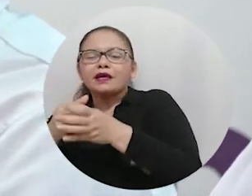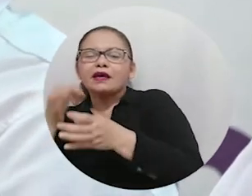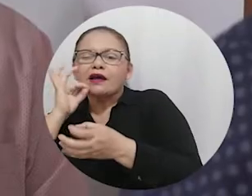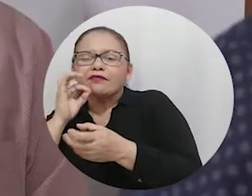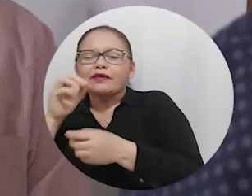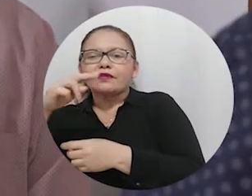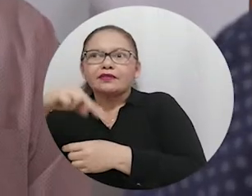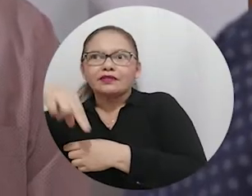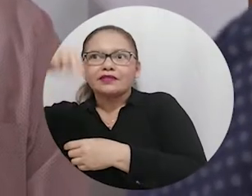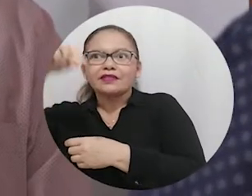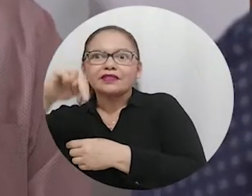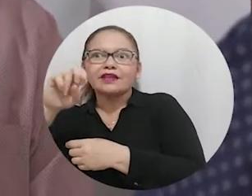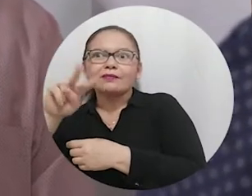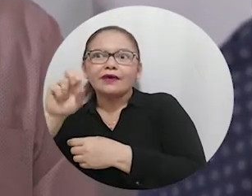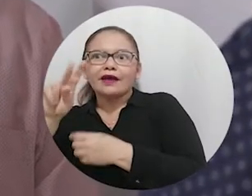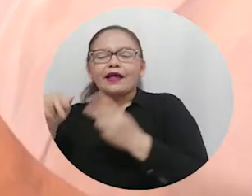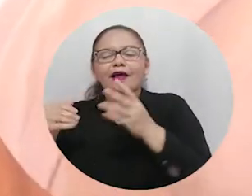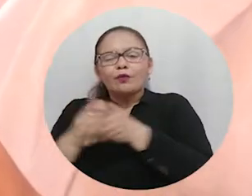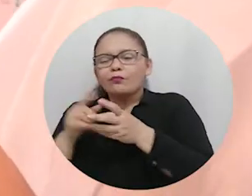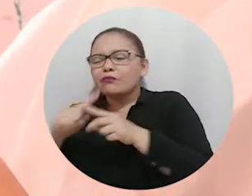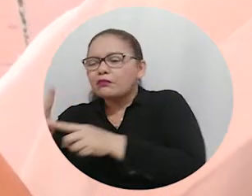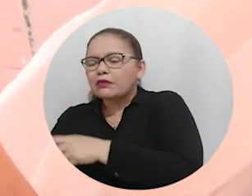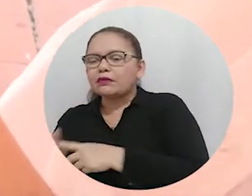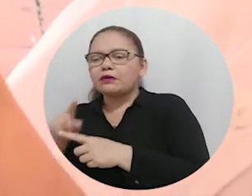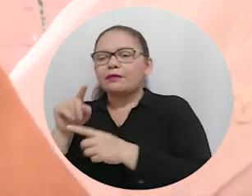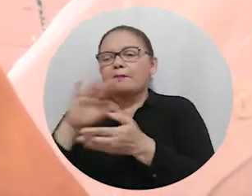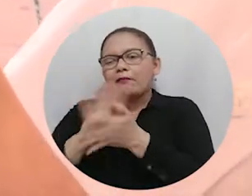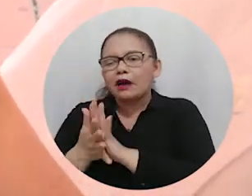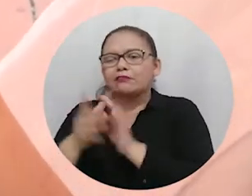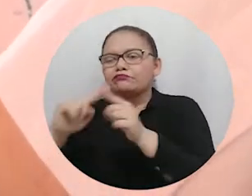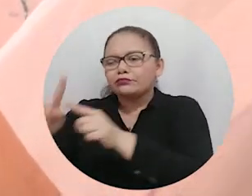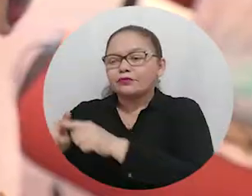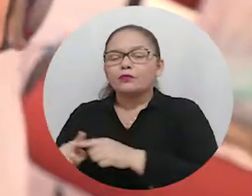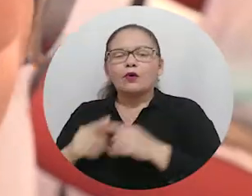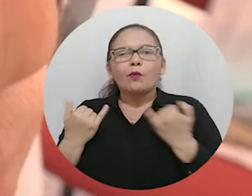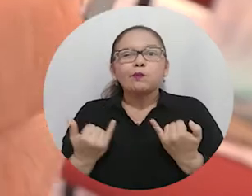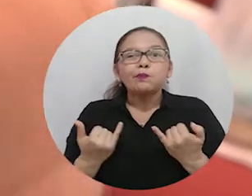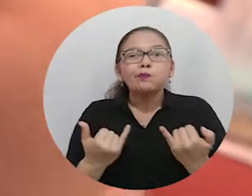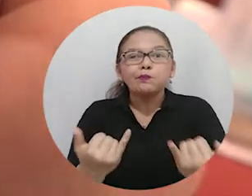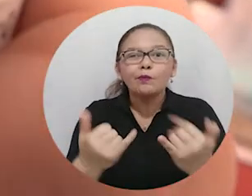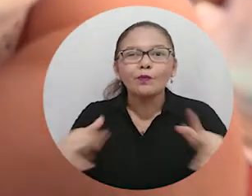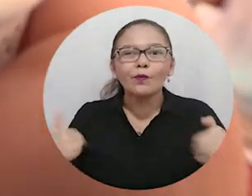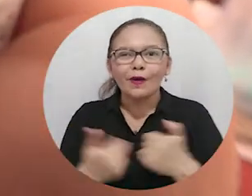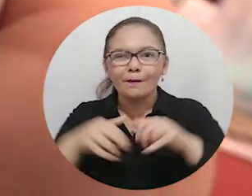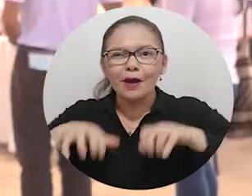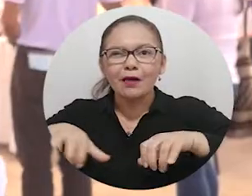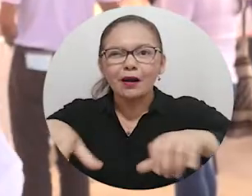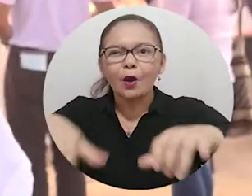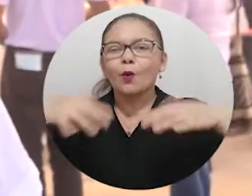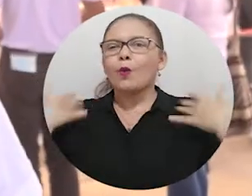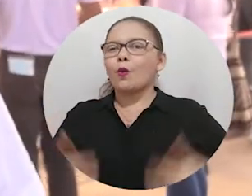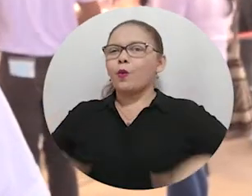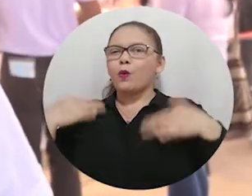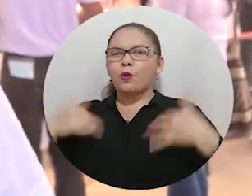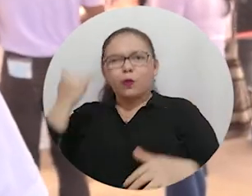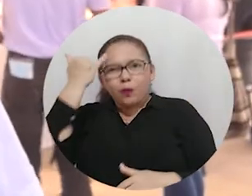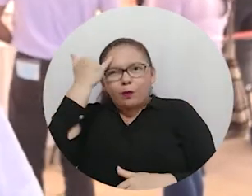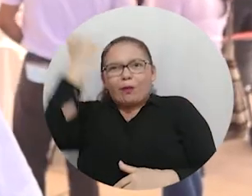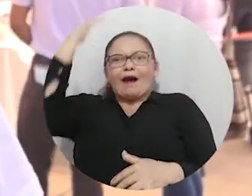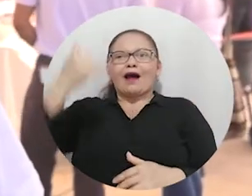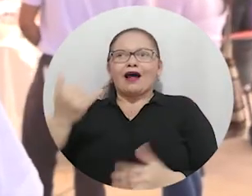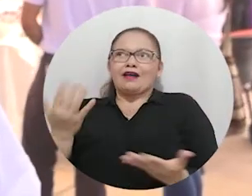Aso Gran Coffee, Agrosec, Café Costa, Coagro Nevada, Direct Café, Aso Pro Sierra y Aso Biopaz. El clúster del café es una